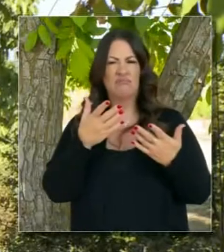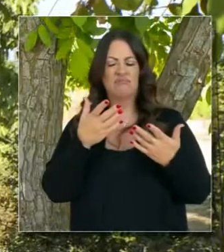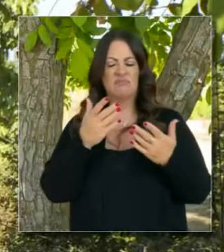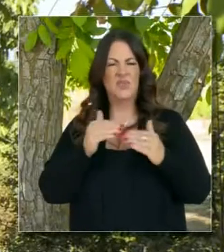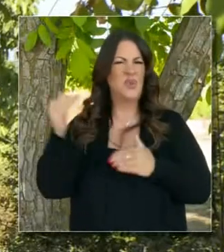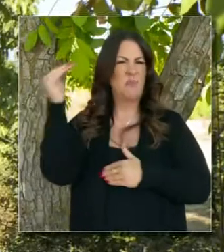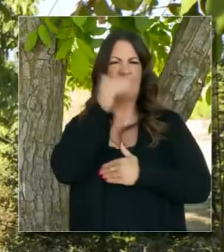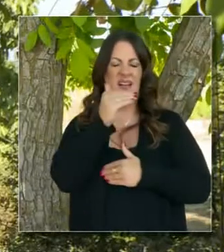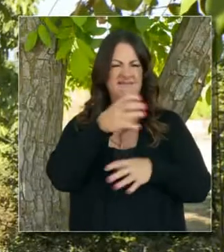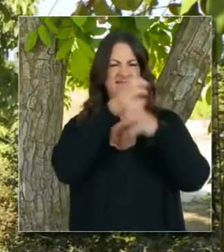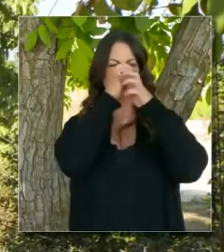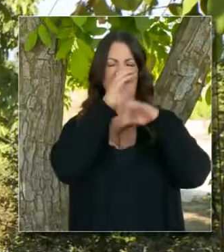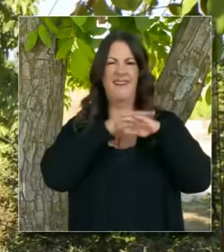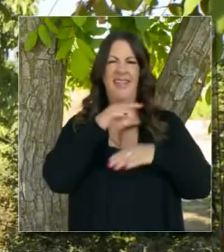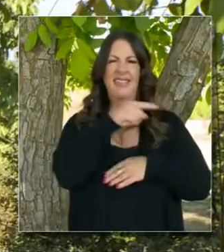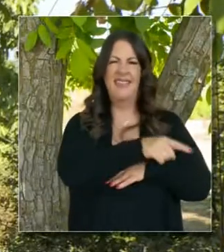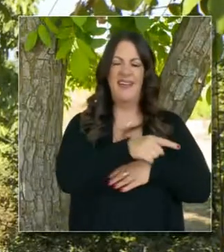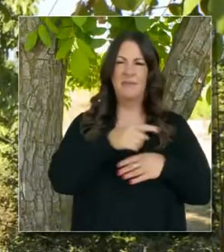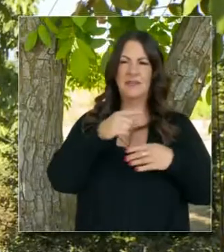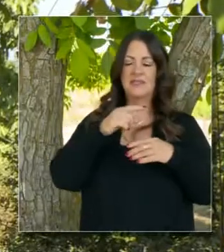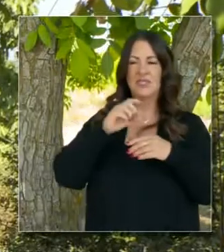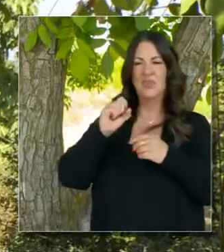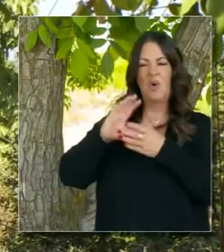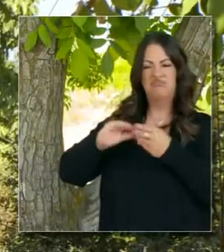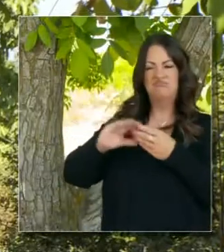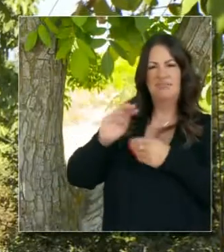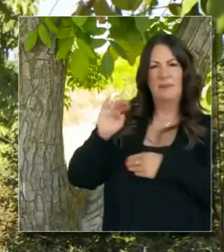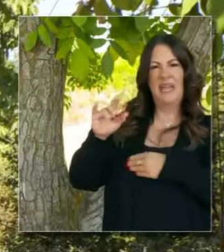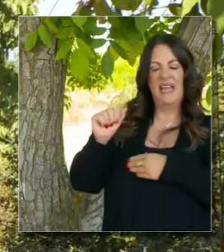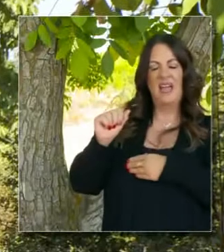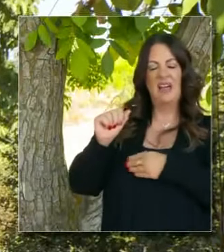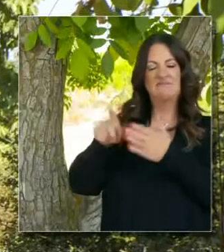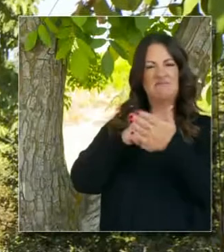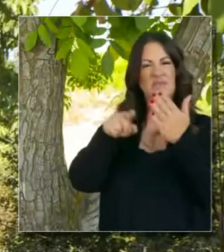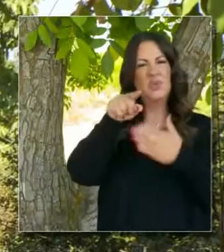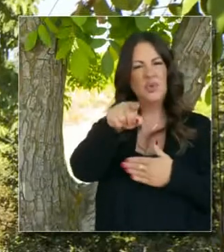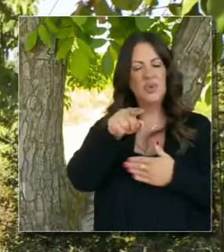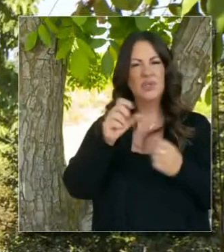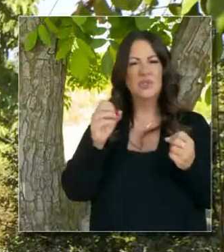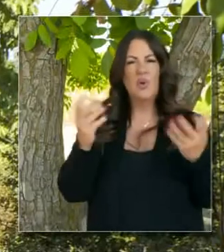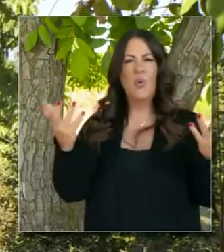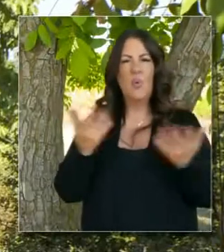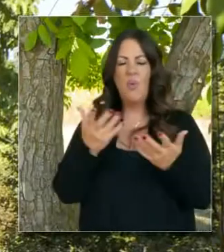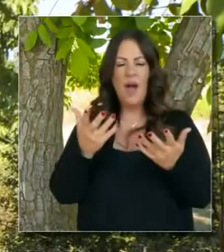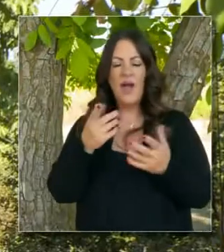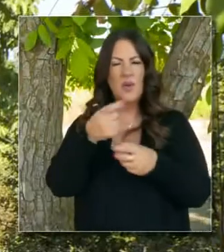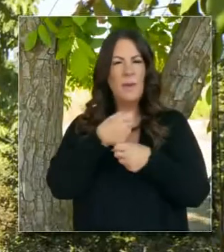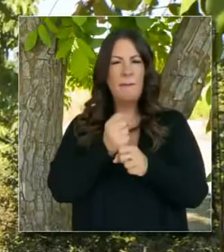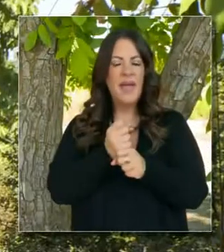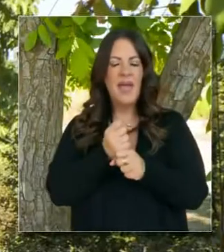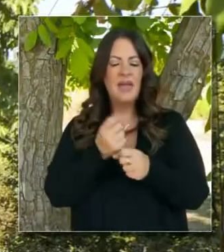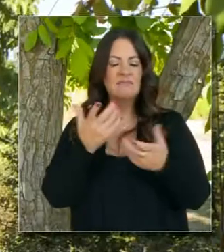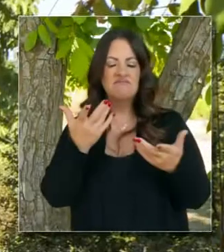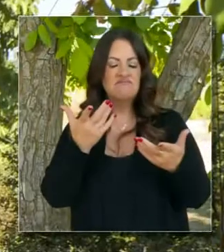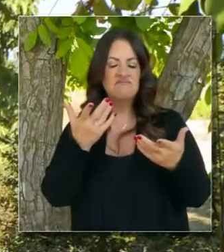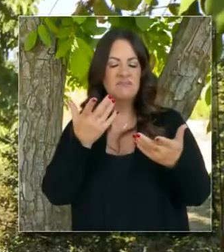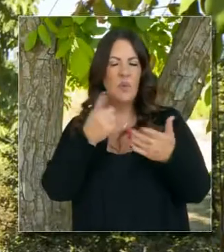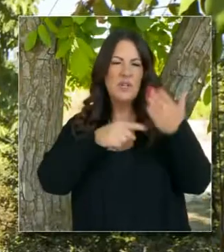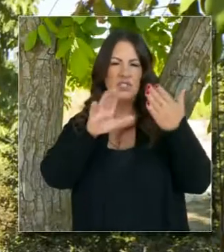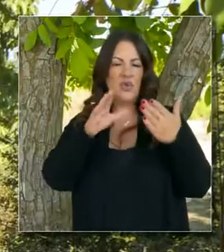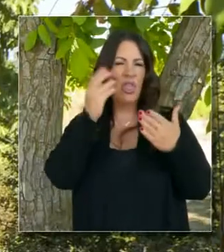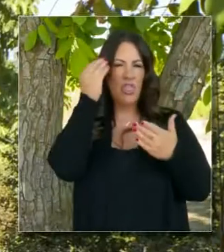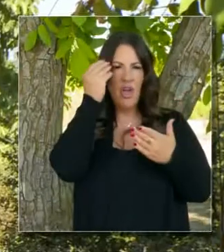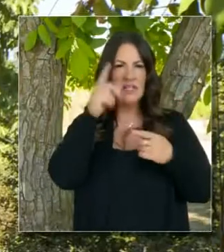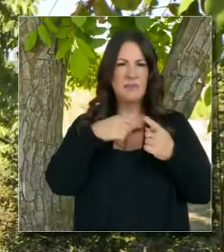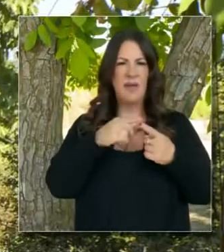exagerado y lo han criticado en los medios y en el extranjero también. Ella quiere saber por qué se motivó usted para hacer